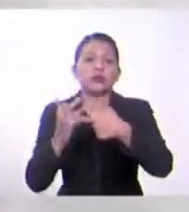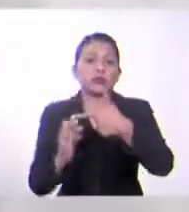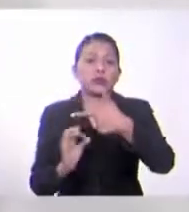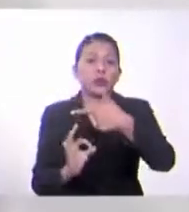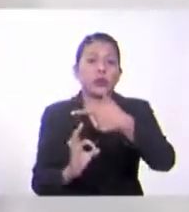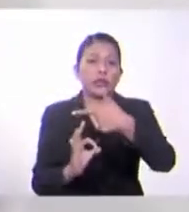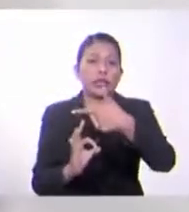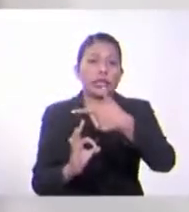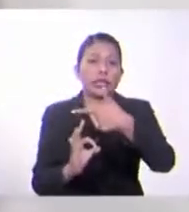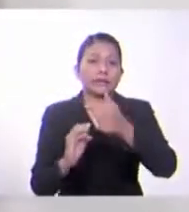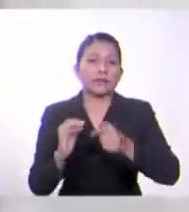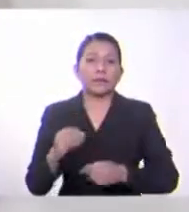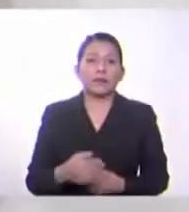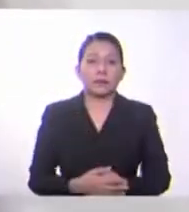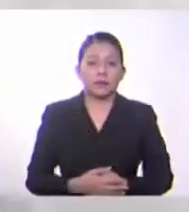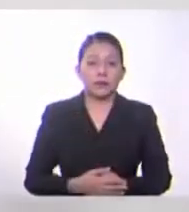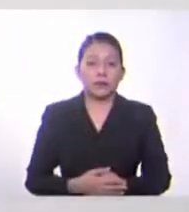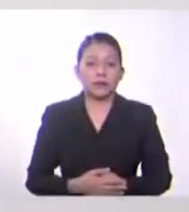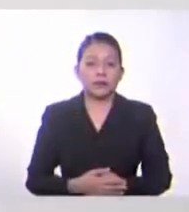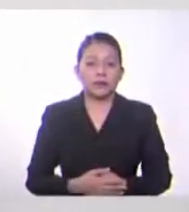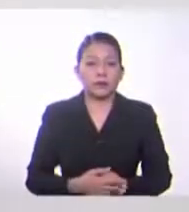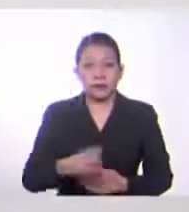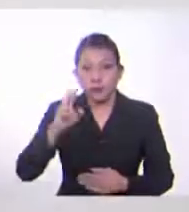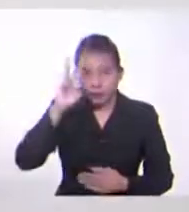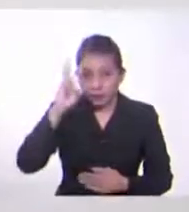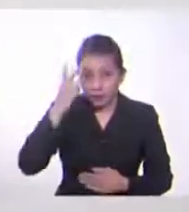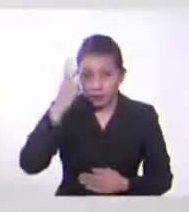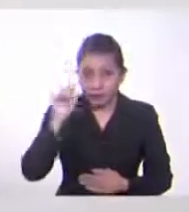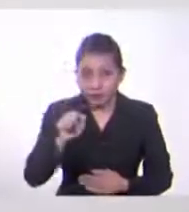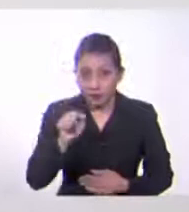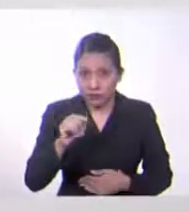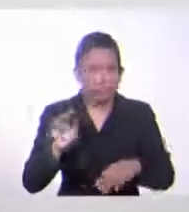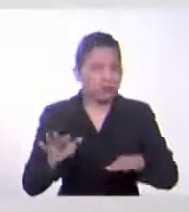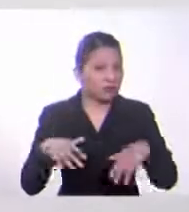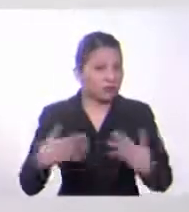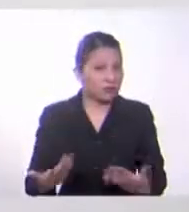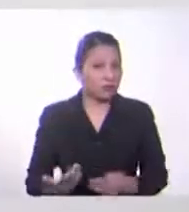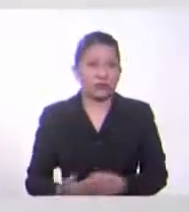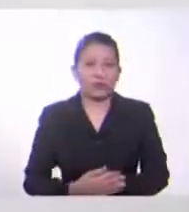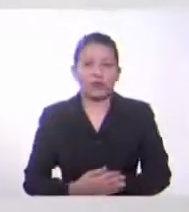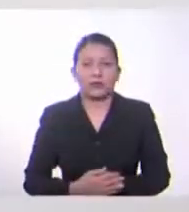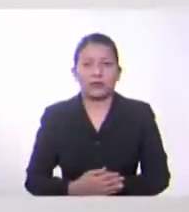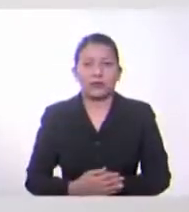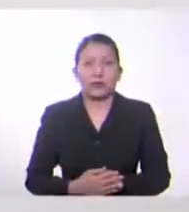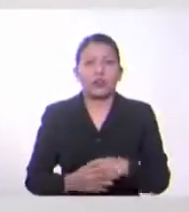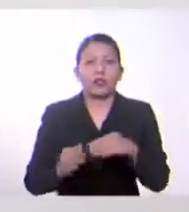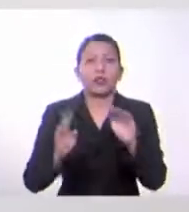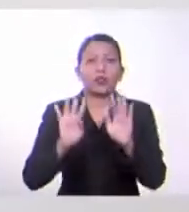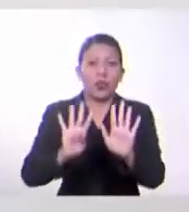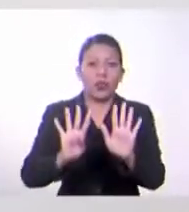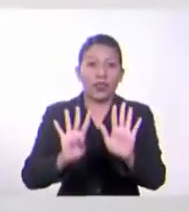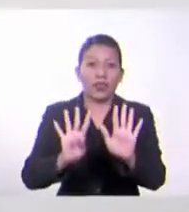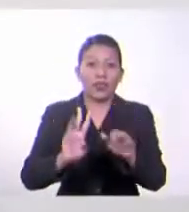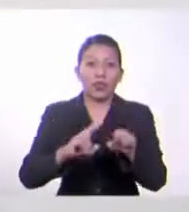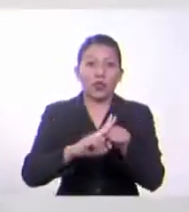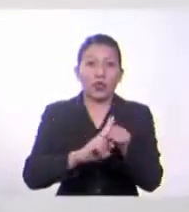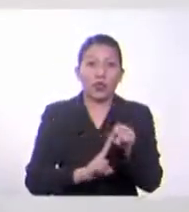nueve. Es decir, que mi reloj costó 9 dólares.